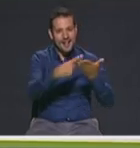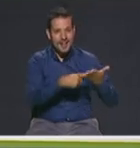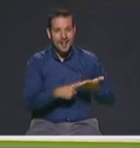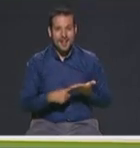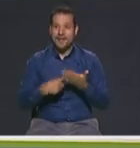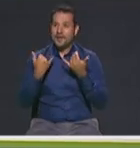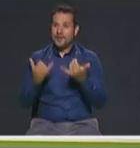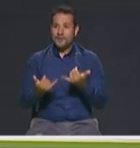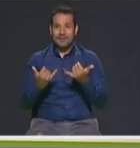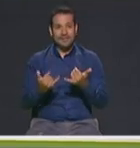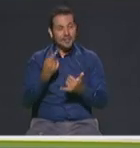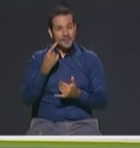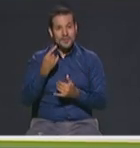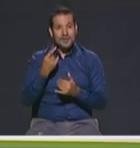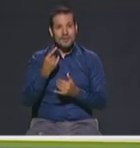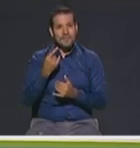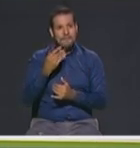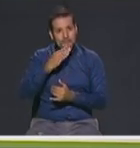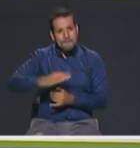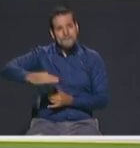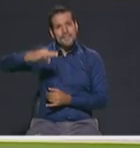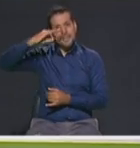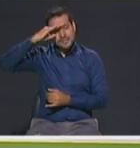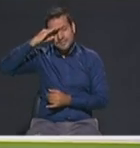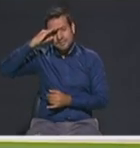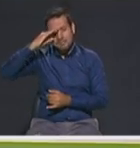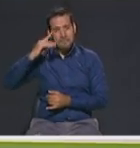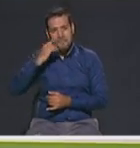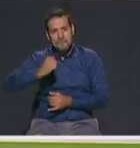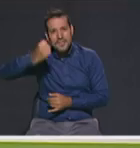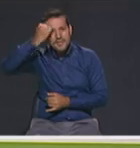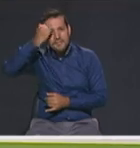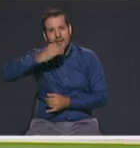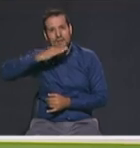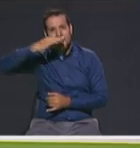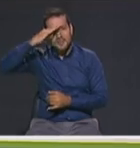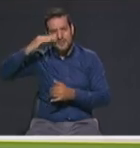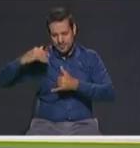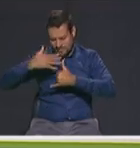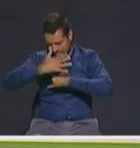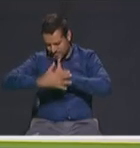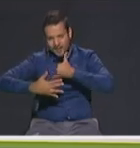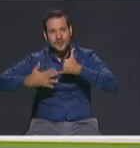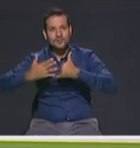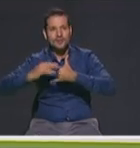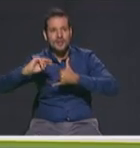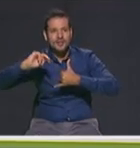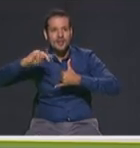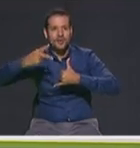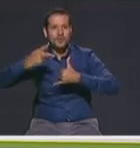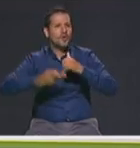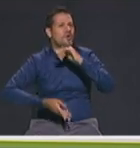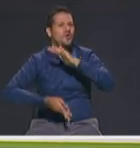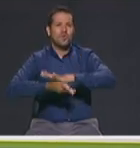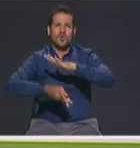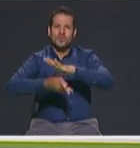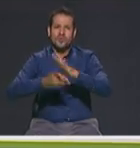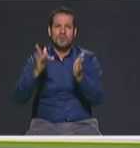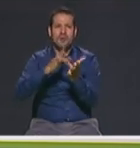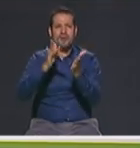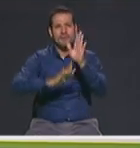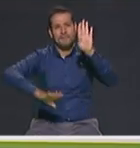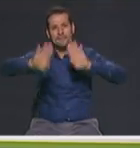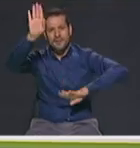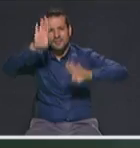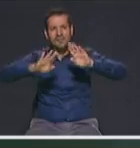tendencia número uno en Medellín y número dos a nivel nacional así que siga opinando siga dando su percepción frente al debate